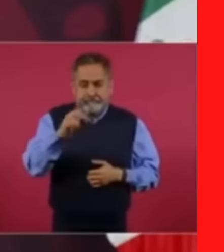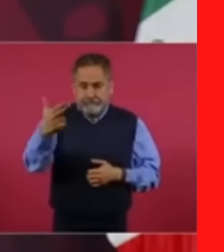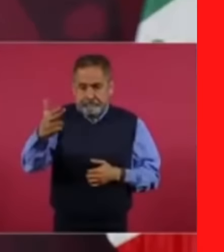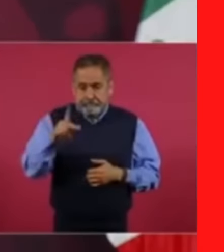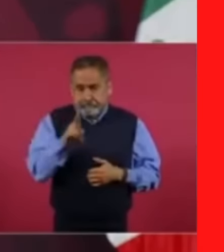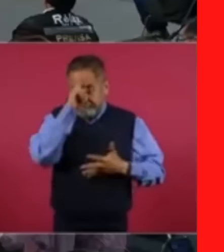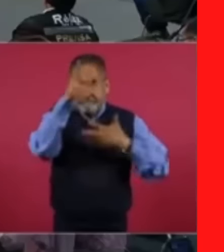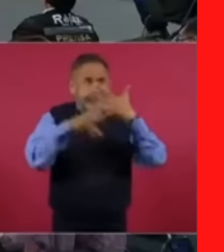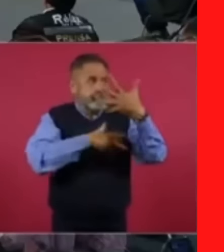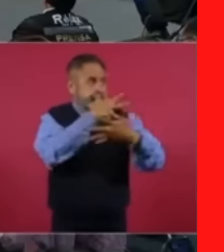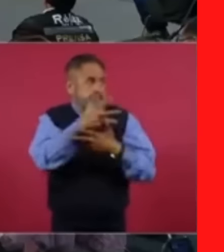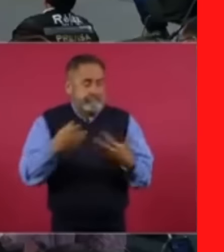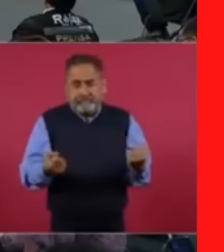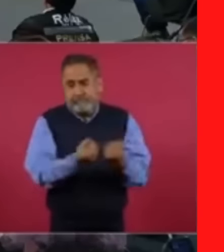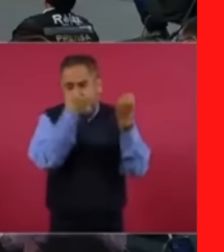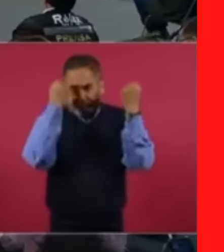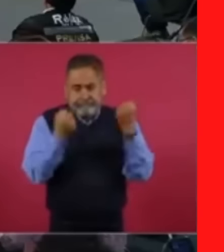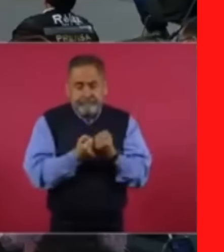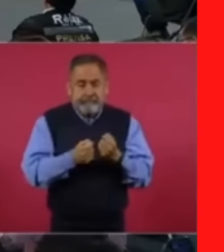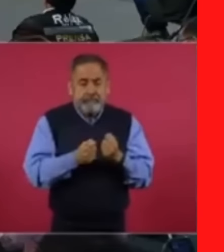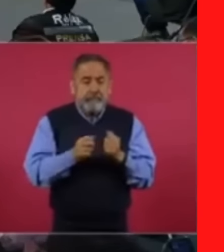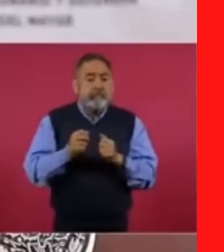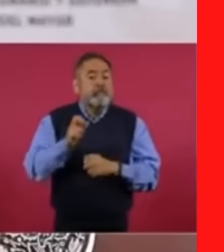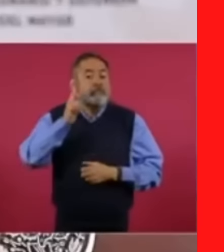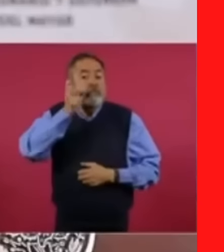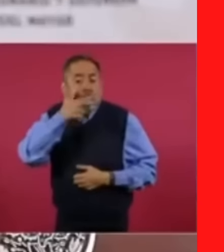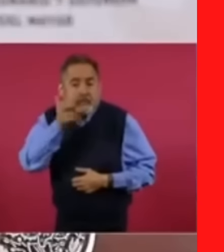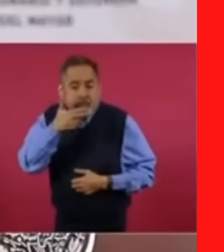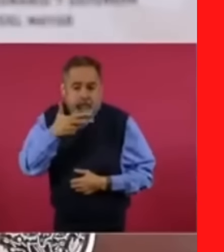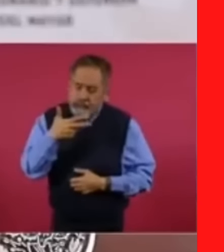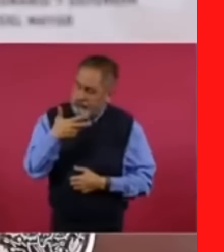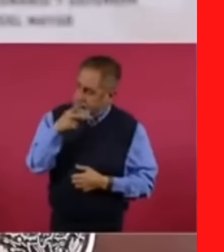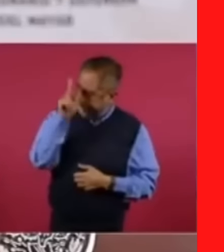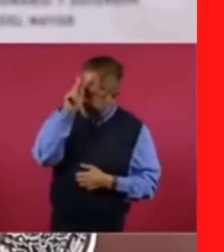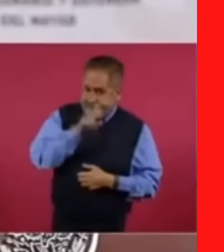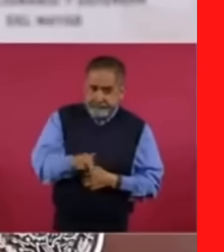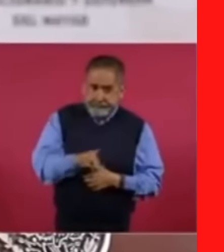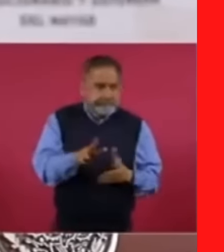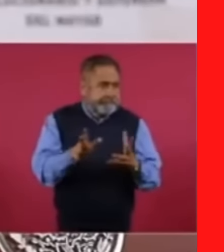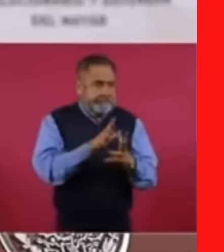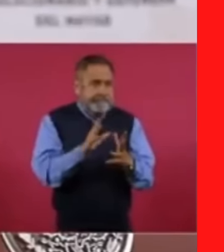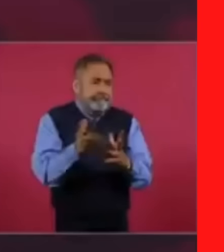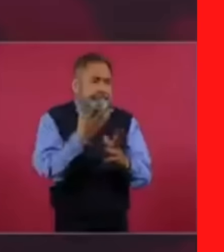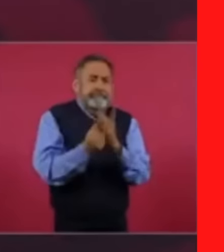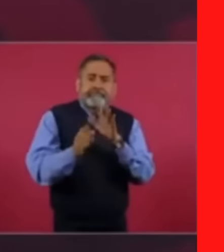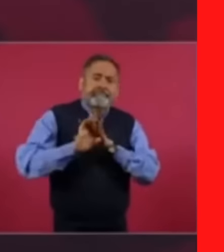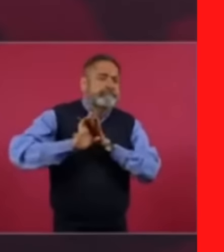de Chihuahua, cómo se tenían que ir de México